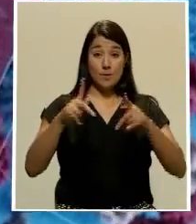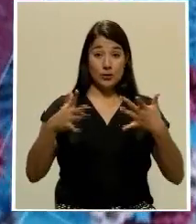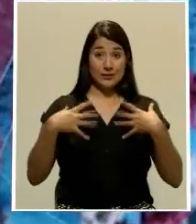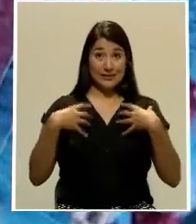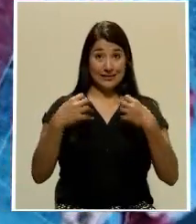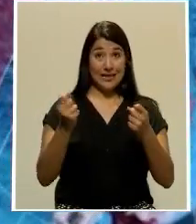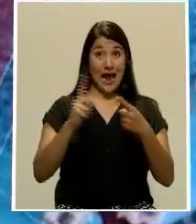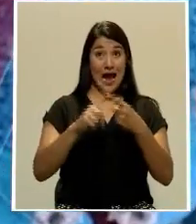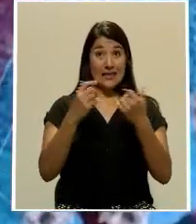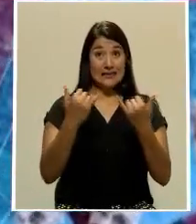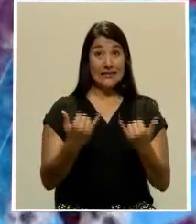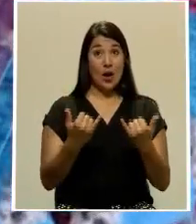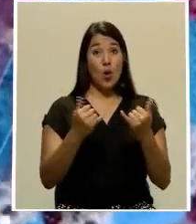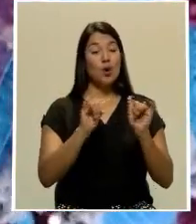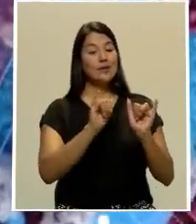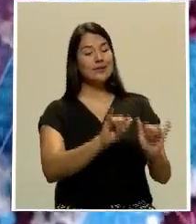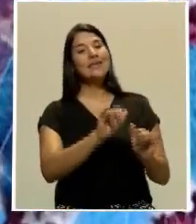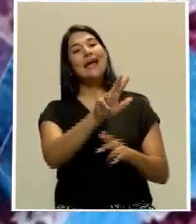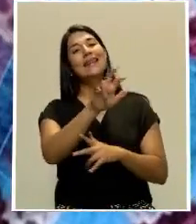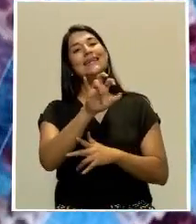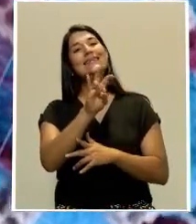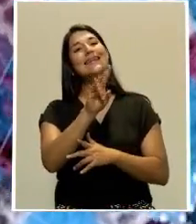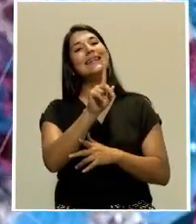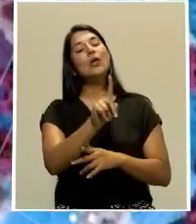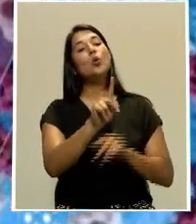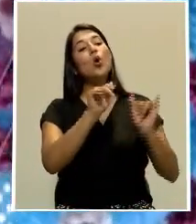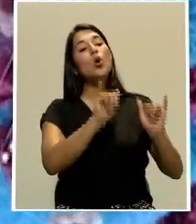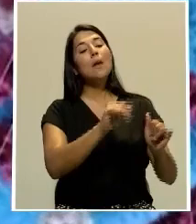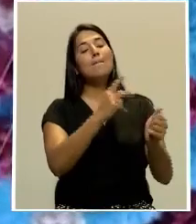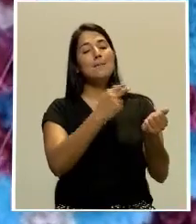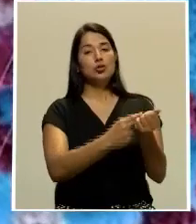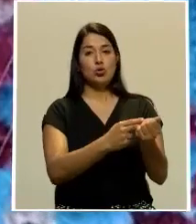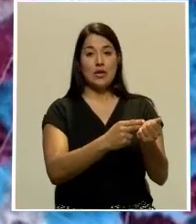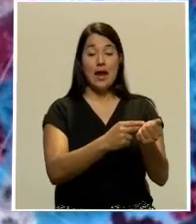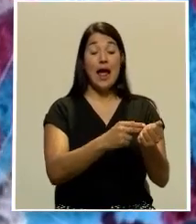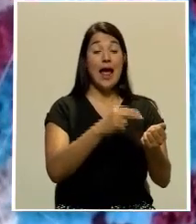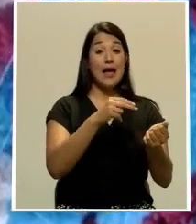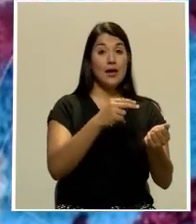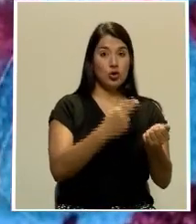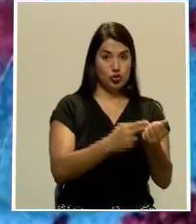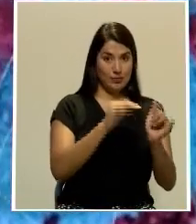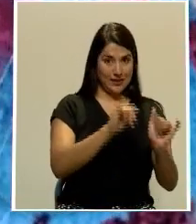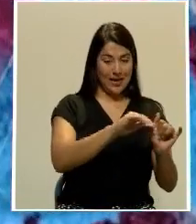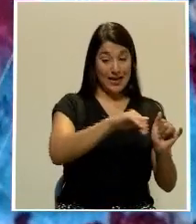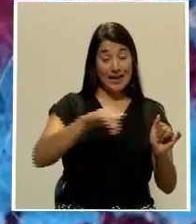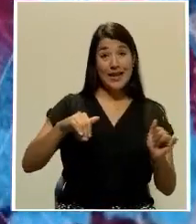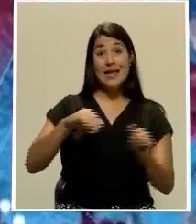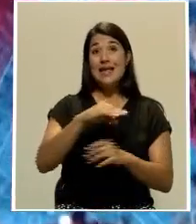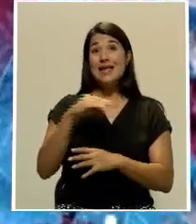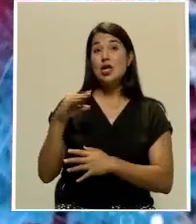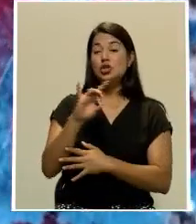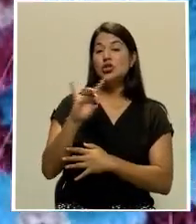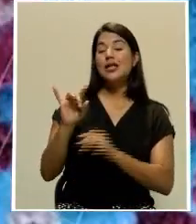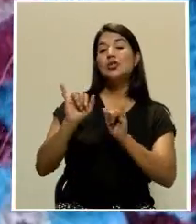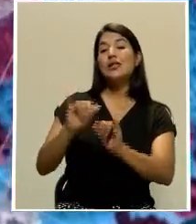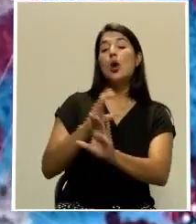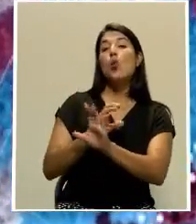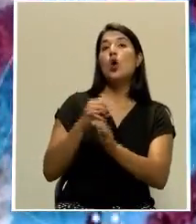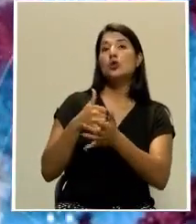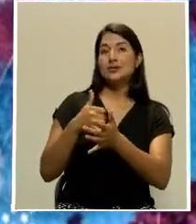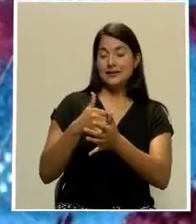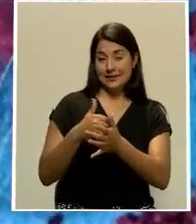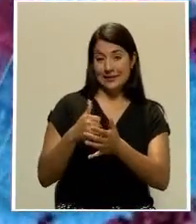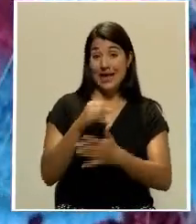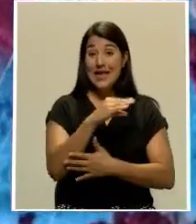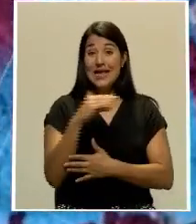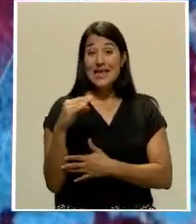hospitalizadas, 88 de ellas en cuidados intensivos con un rango de edad de los 32 a los 87 años y se